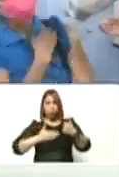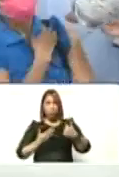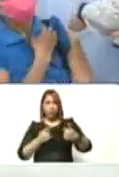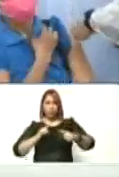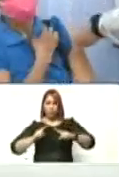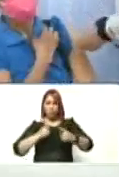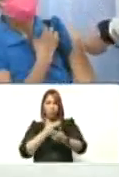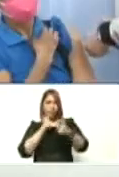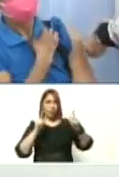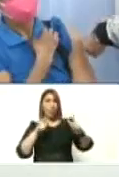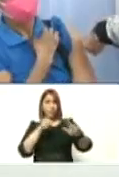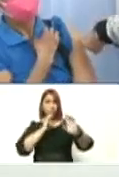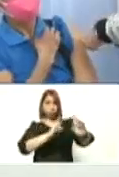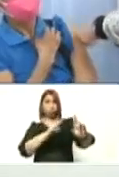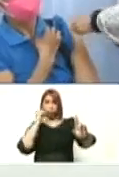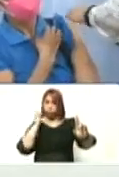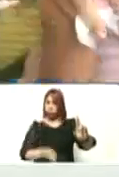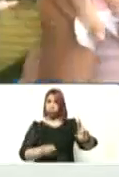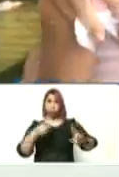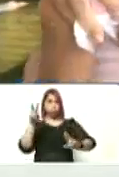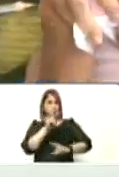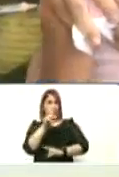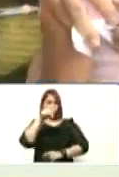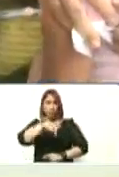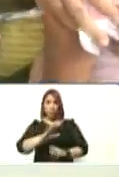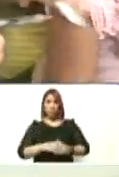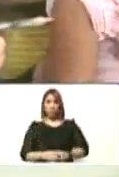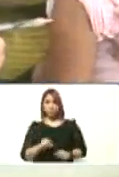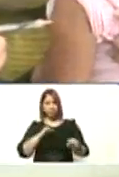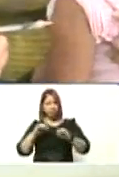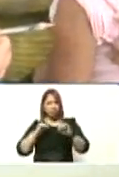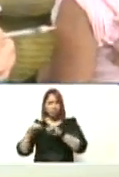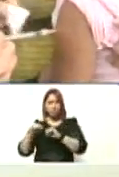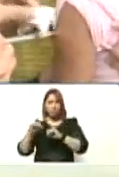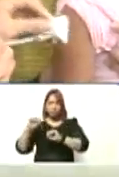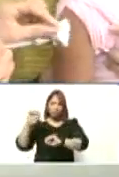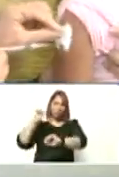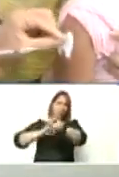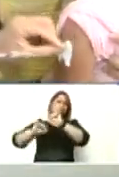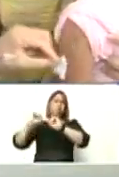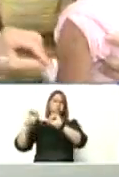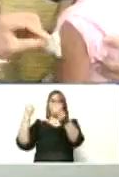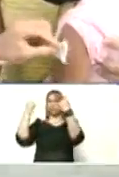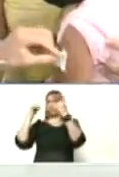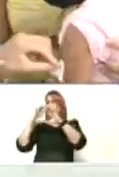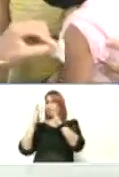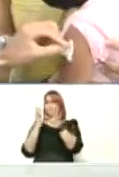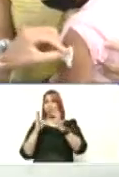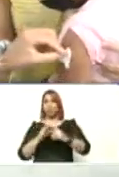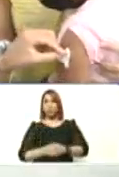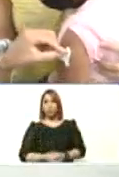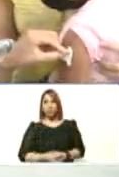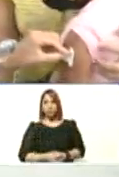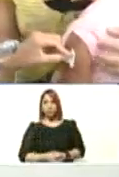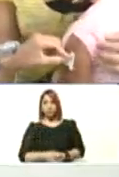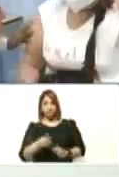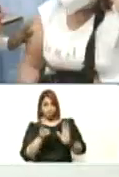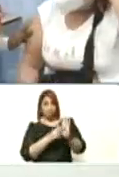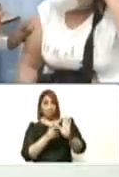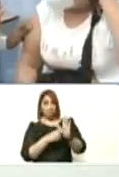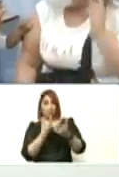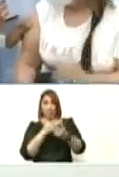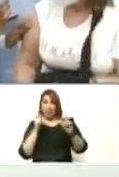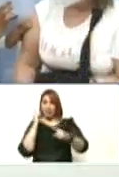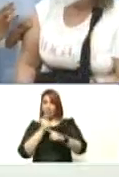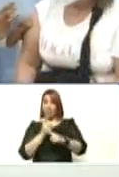libertad esa es la respuesta que damos desde Venezuela a los movimientos negacionistas y de derecha del mundo la verdadera libertad es